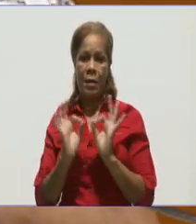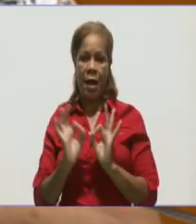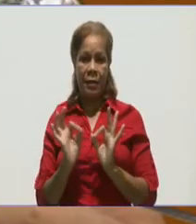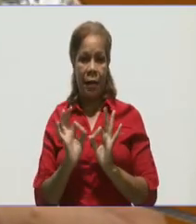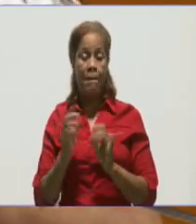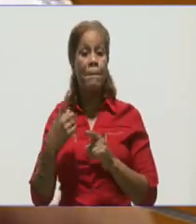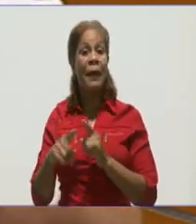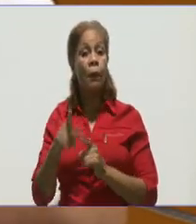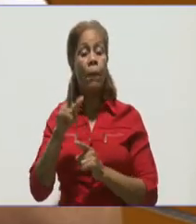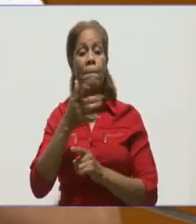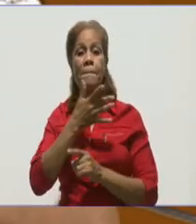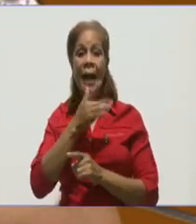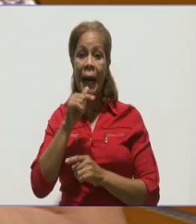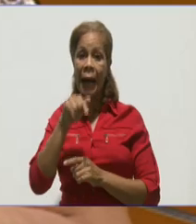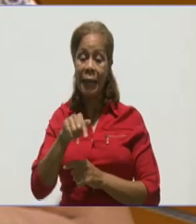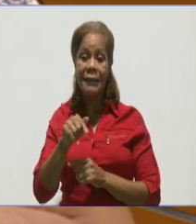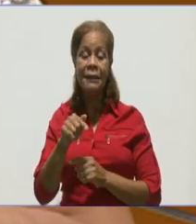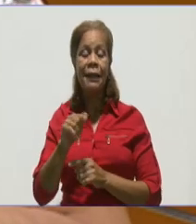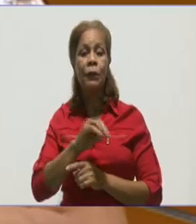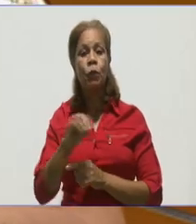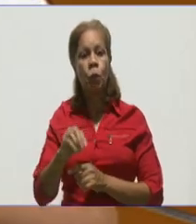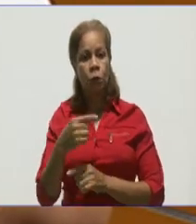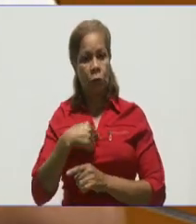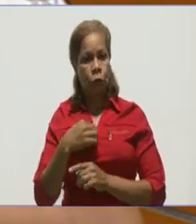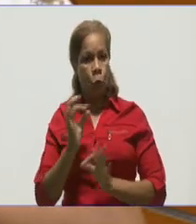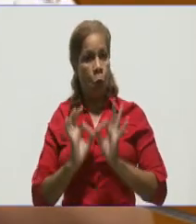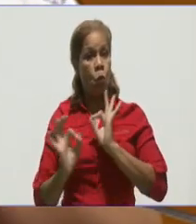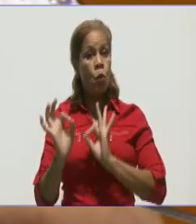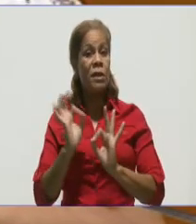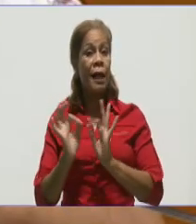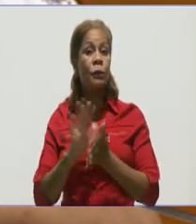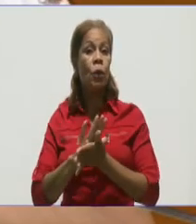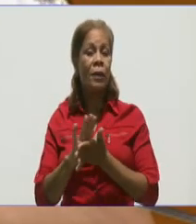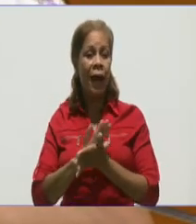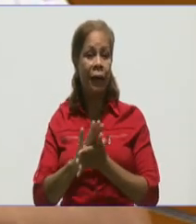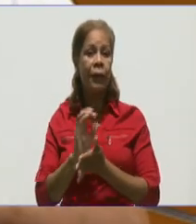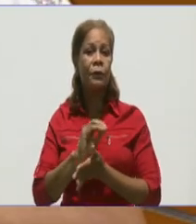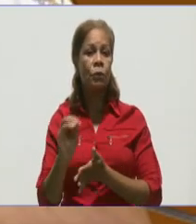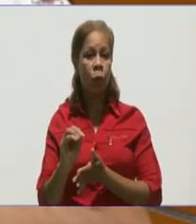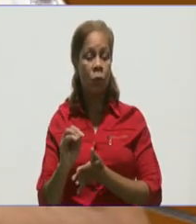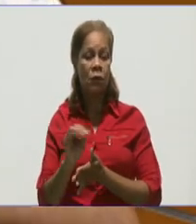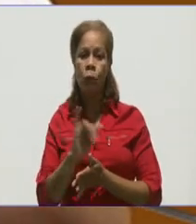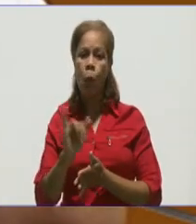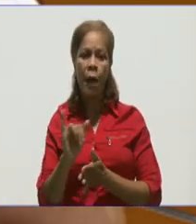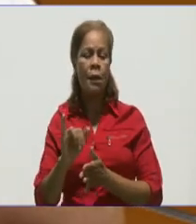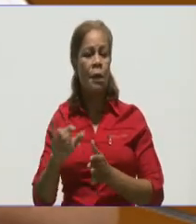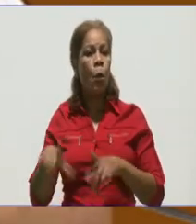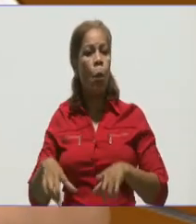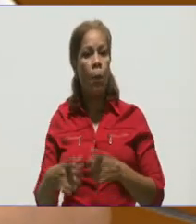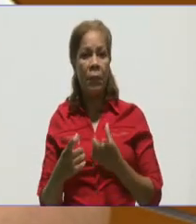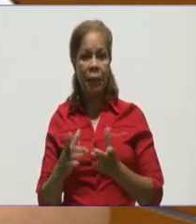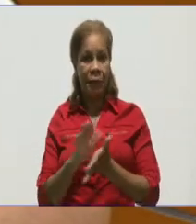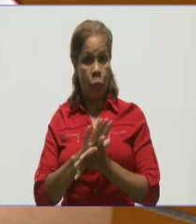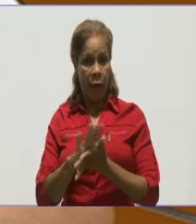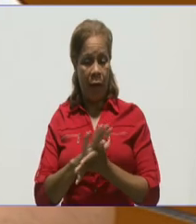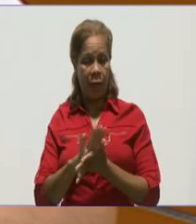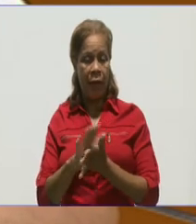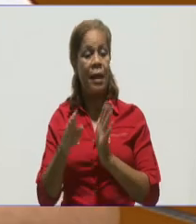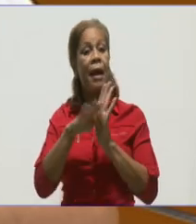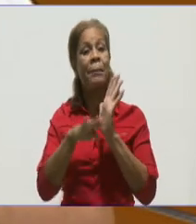estoy cuidando, donde yo no estoy cumpliendo con las medidas de seguridad, precisamente es en mi domicilio.